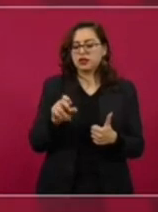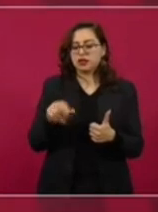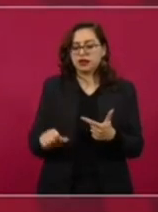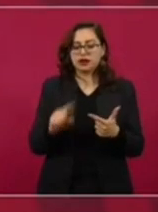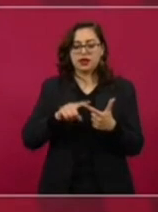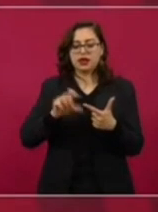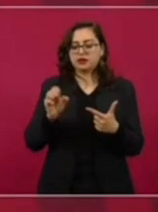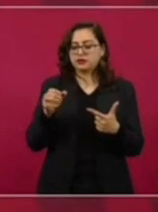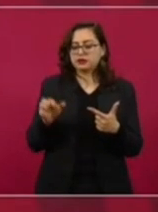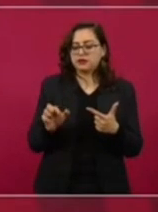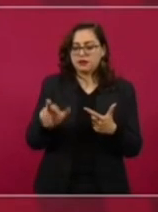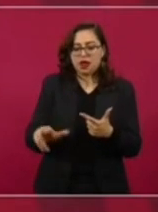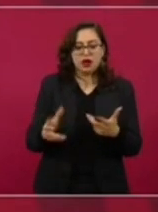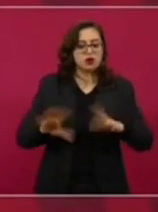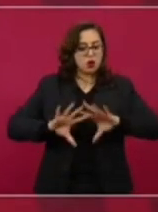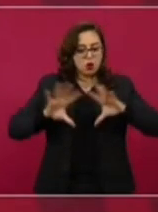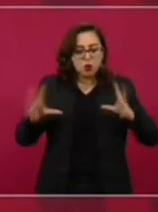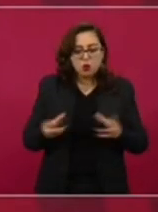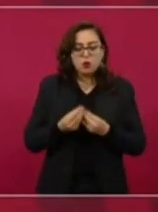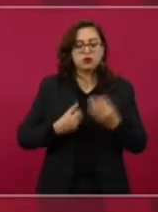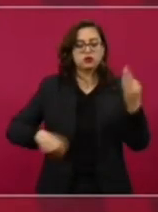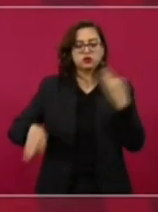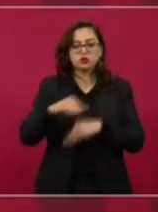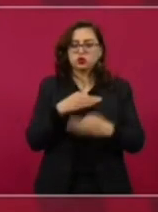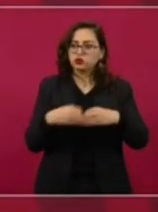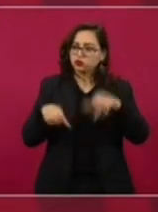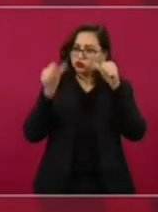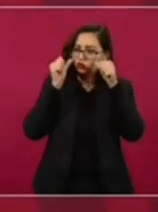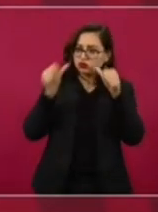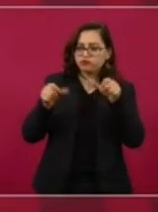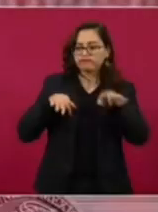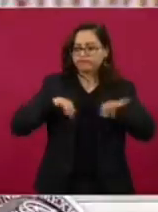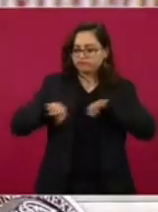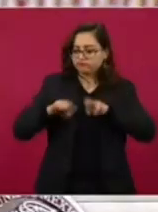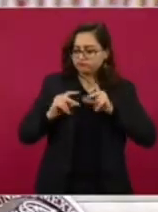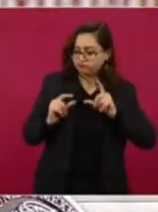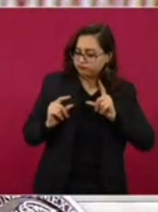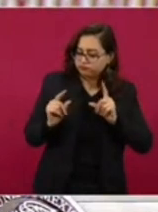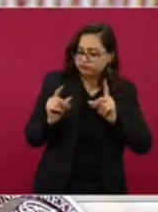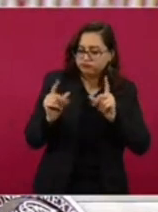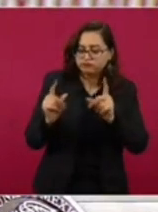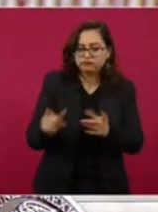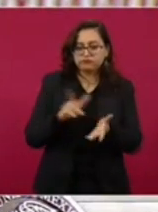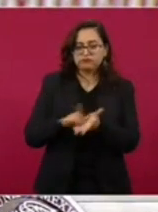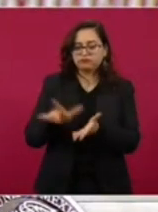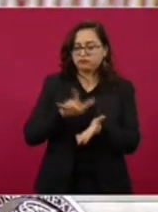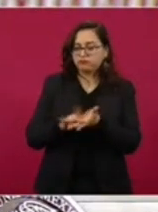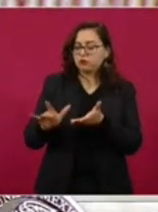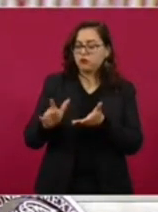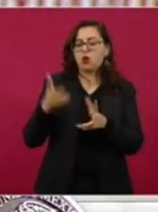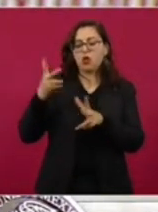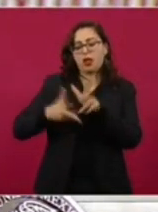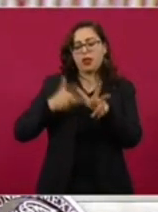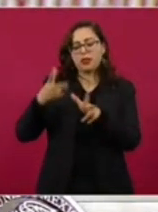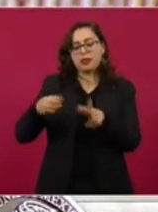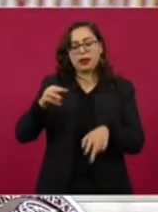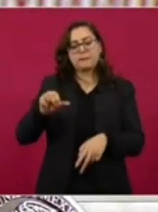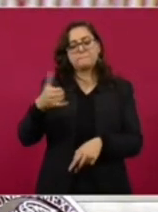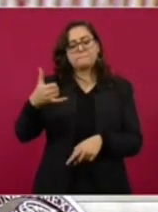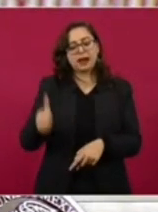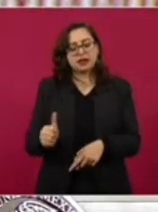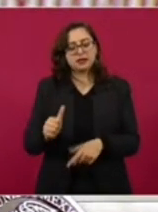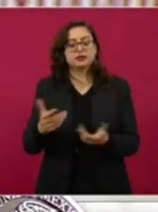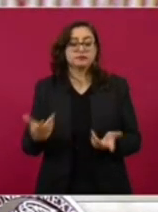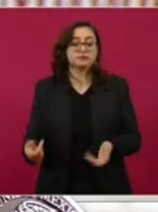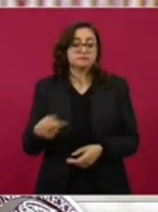fortaleciendo los trabajos del Tren Maya y en esa lógica